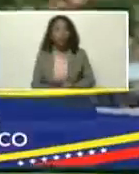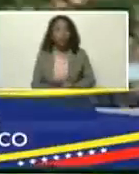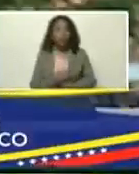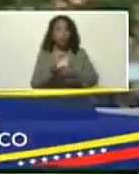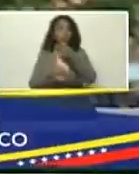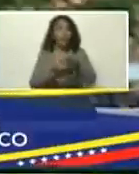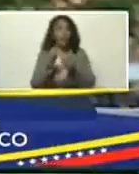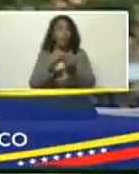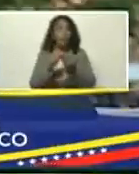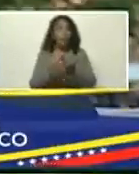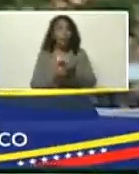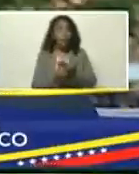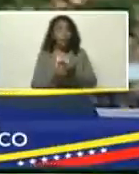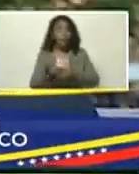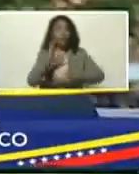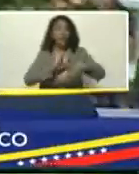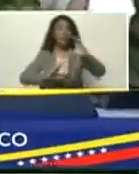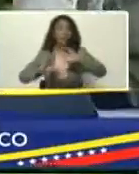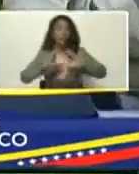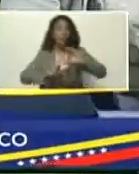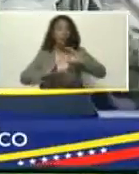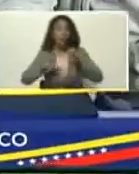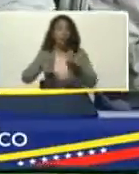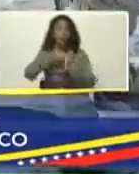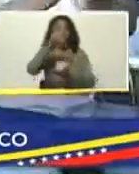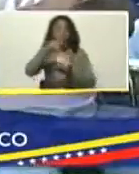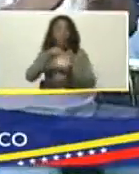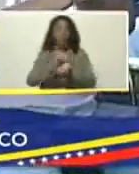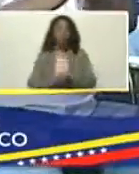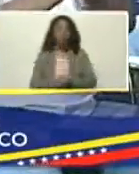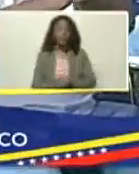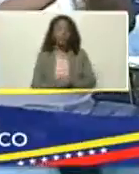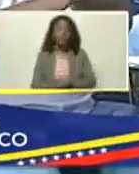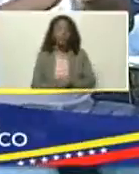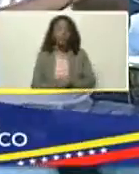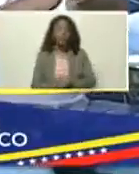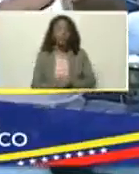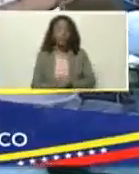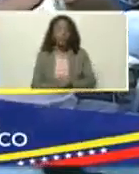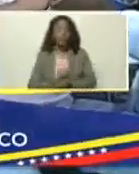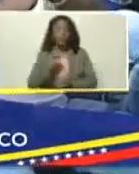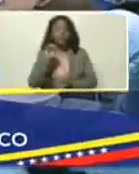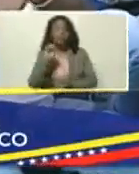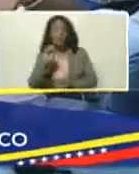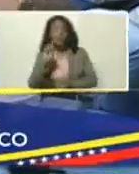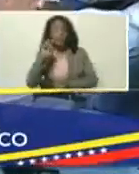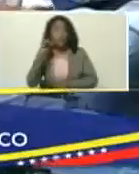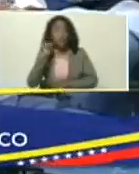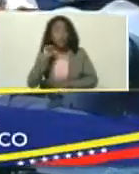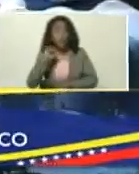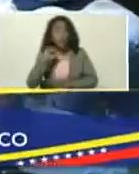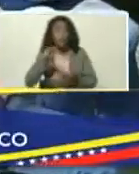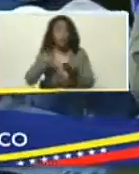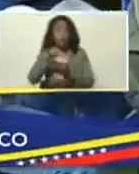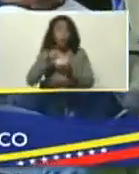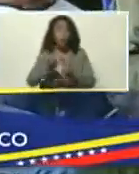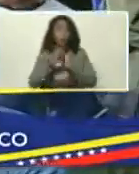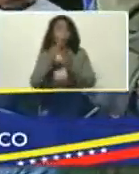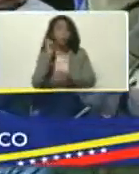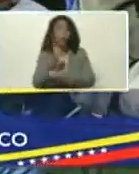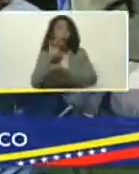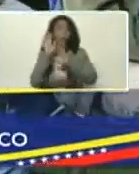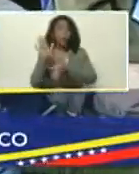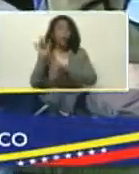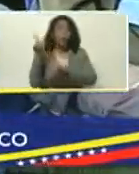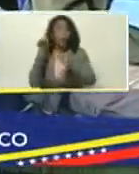crea, la revista, científica, nacional, y si es nacional, debe ser, para el mundo, también, en